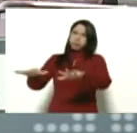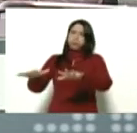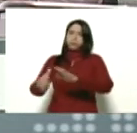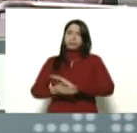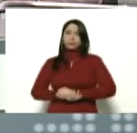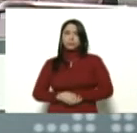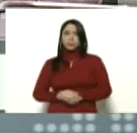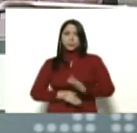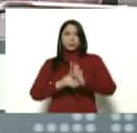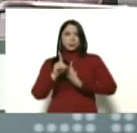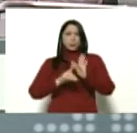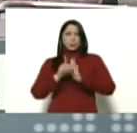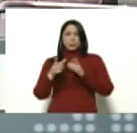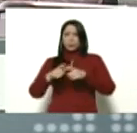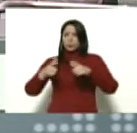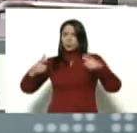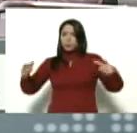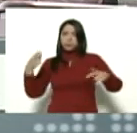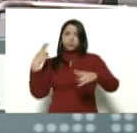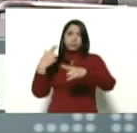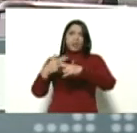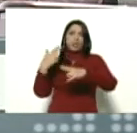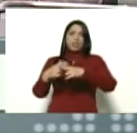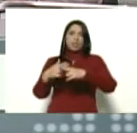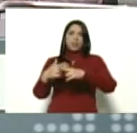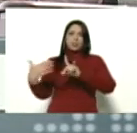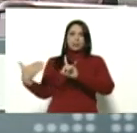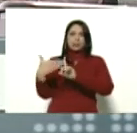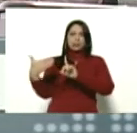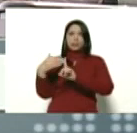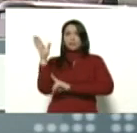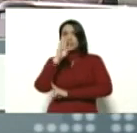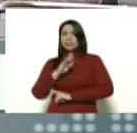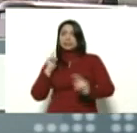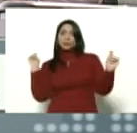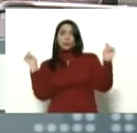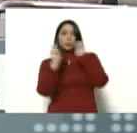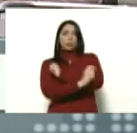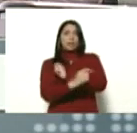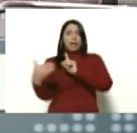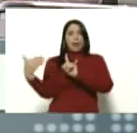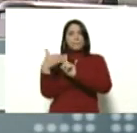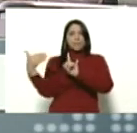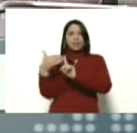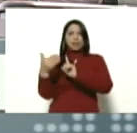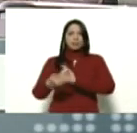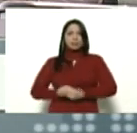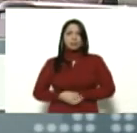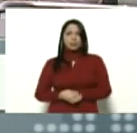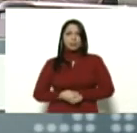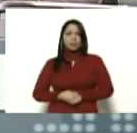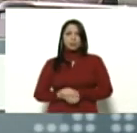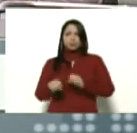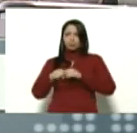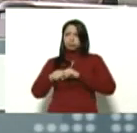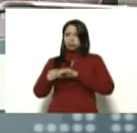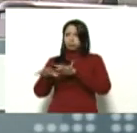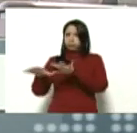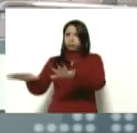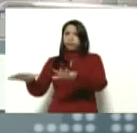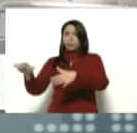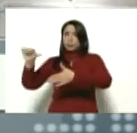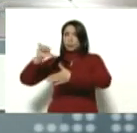exponencial, peligro y amenaza. Brasil se convierte en una amenaza epidemiológica para